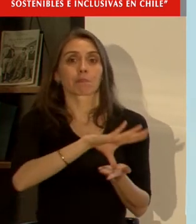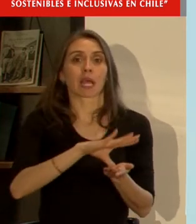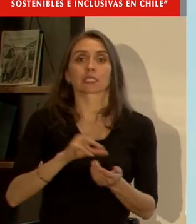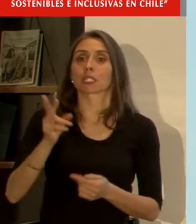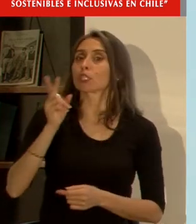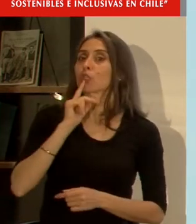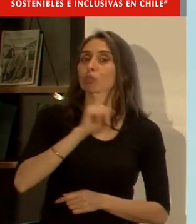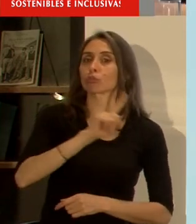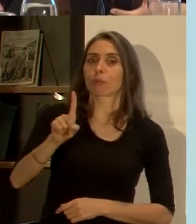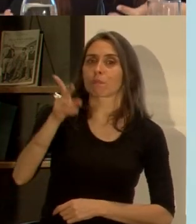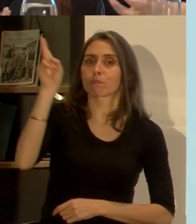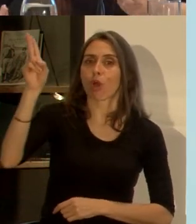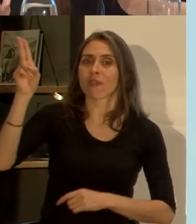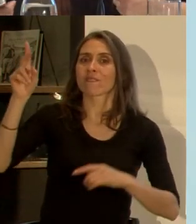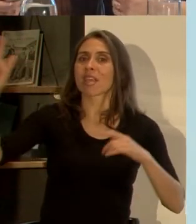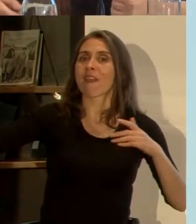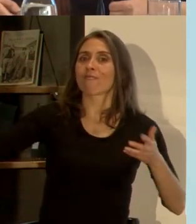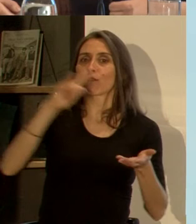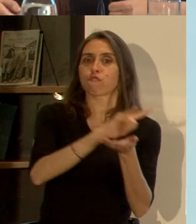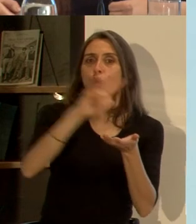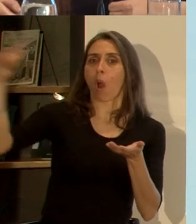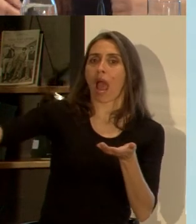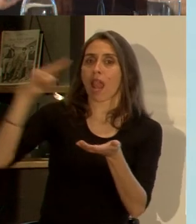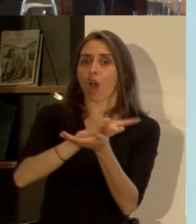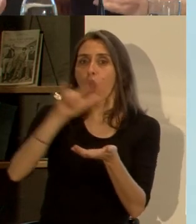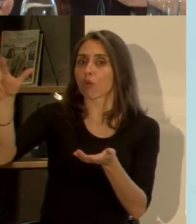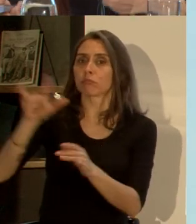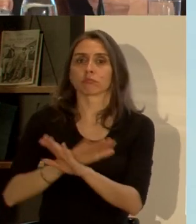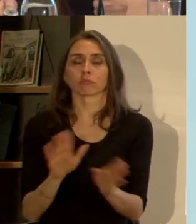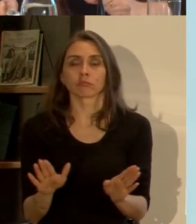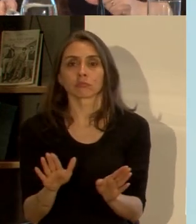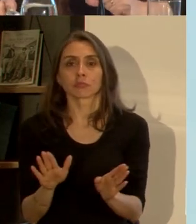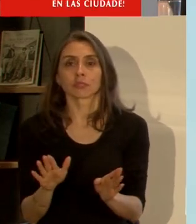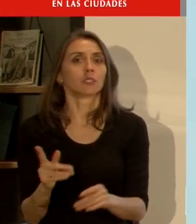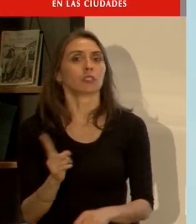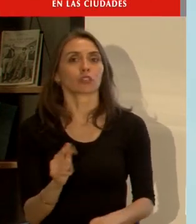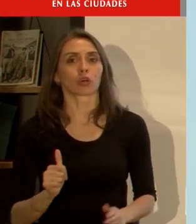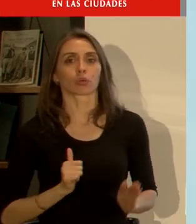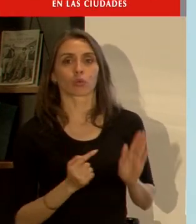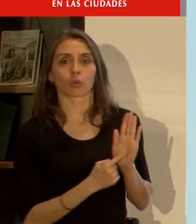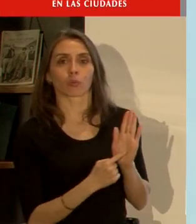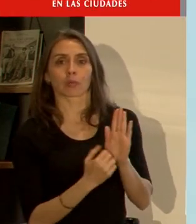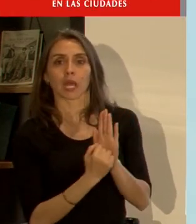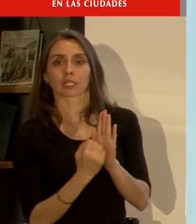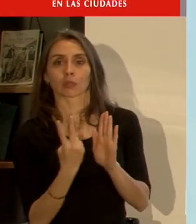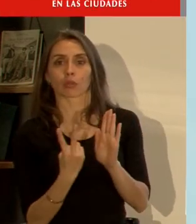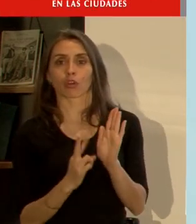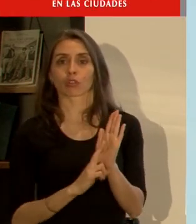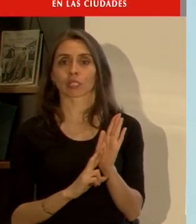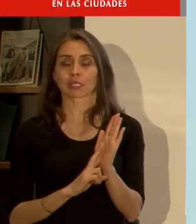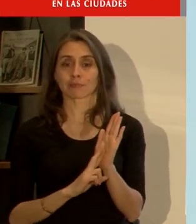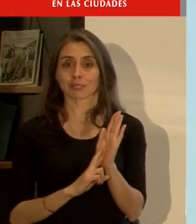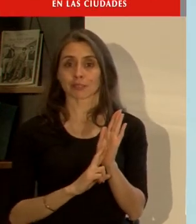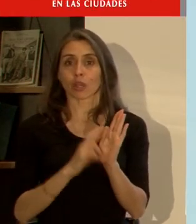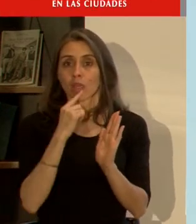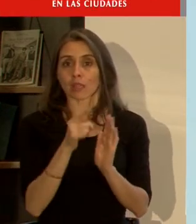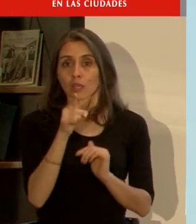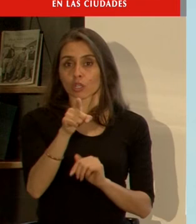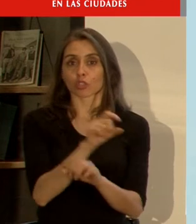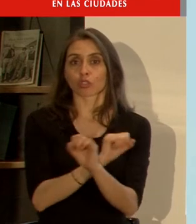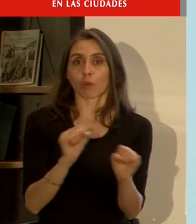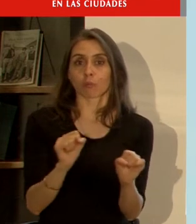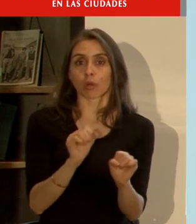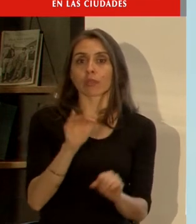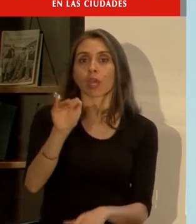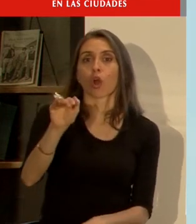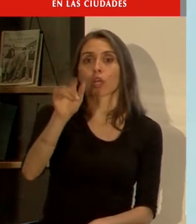sus vuelos y en ese aspecto estaban no se estaba cumpliendo con el artículo 2 de este reglamento que dice que usted no puede